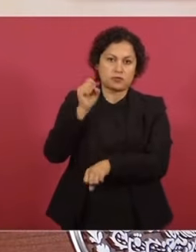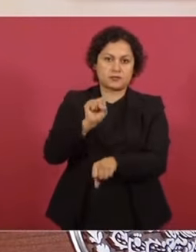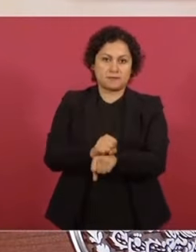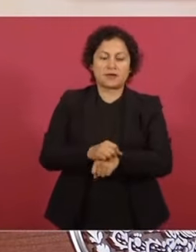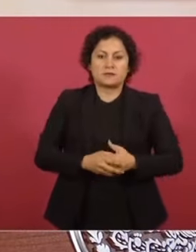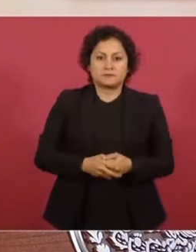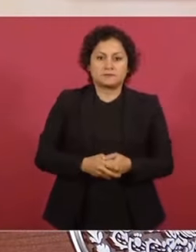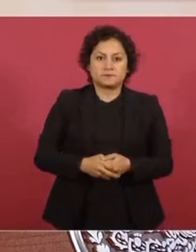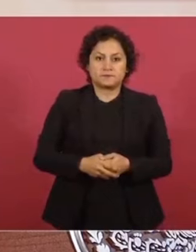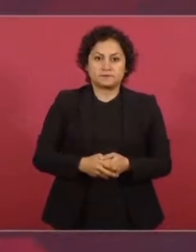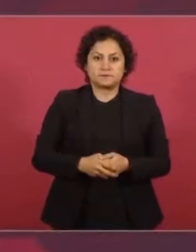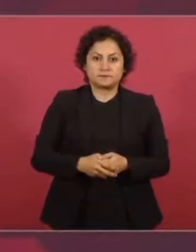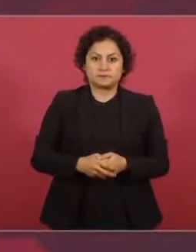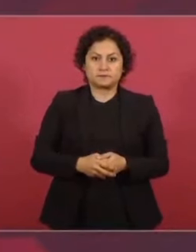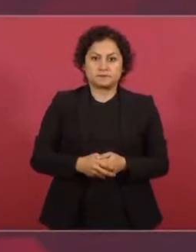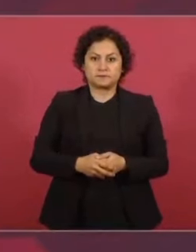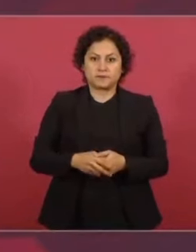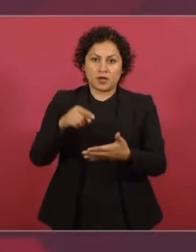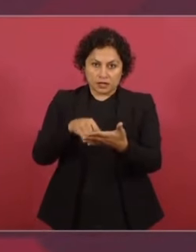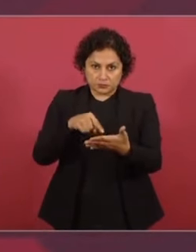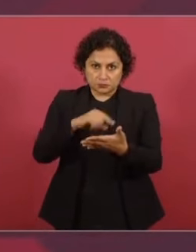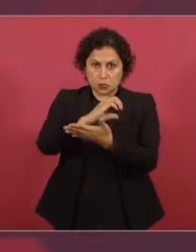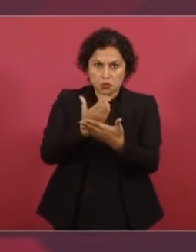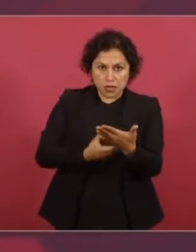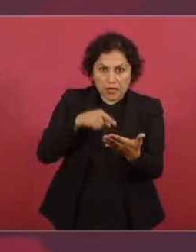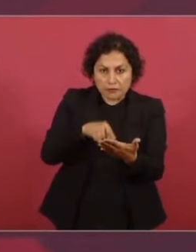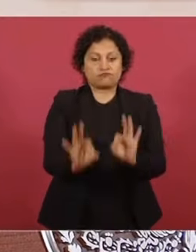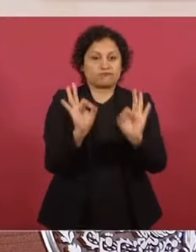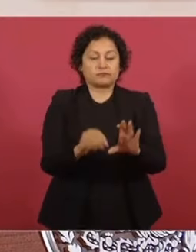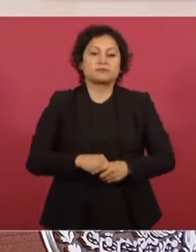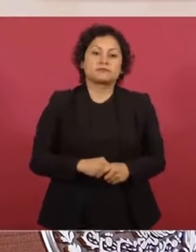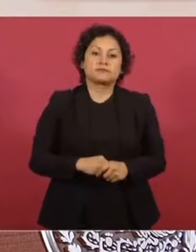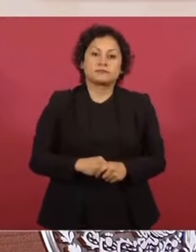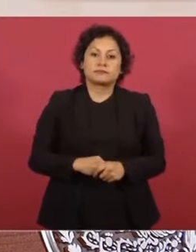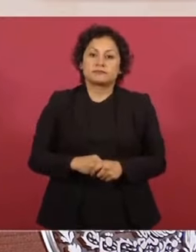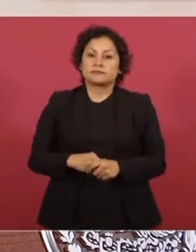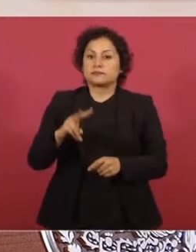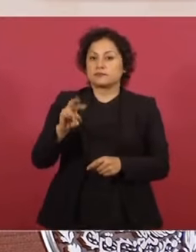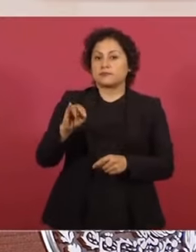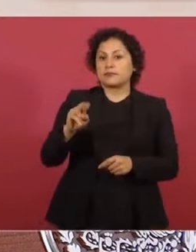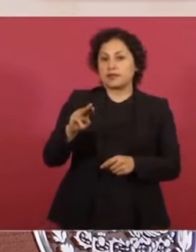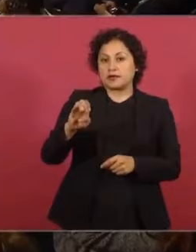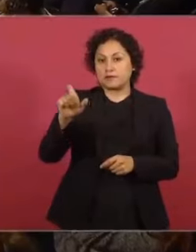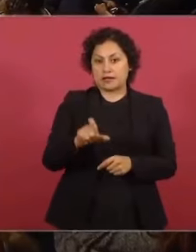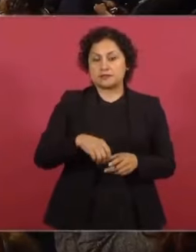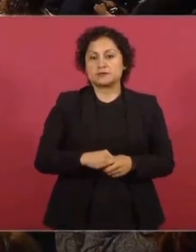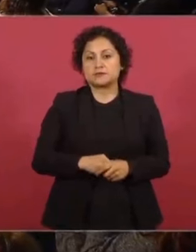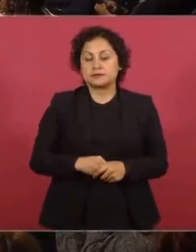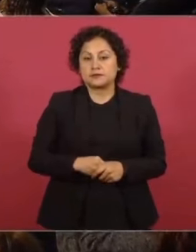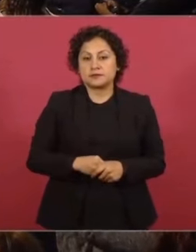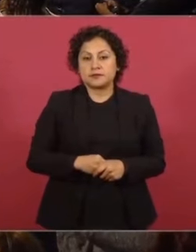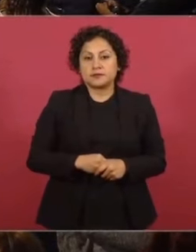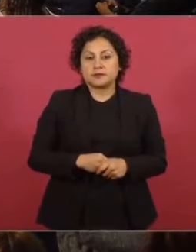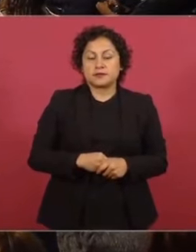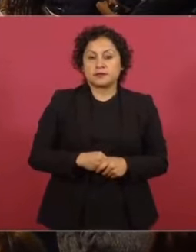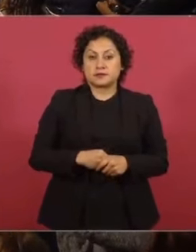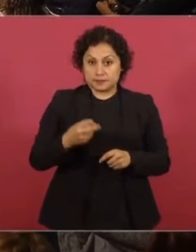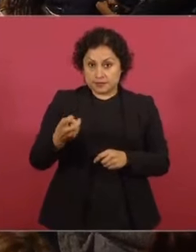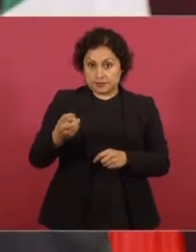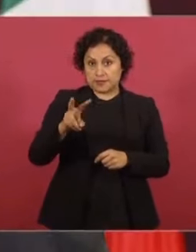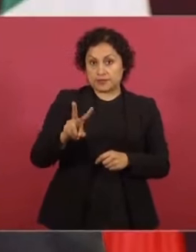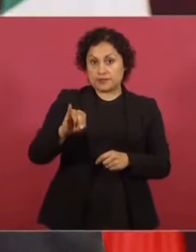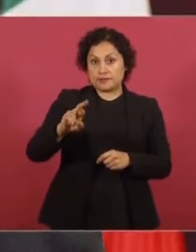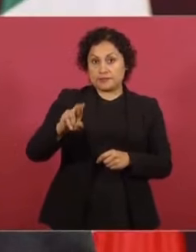un 10 por ciento de conformidad con un avalúo que se llevó a cabo. Birmex, es la